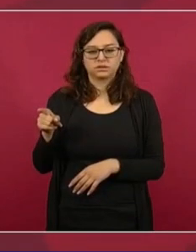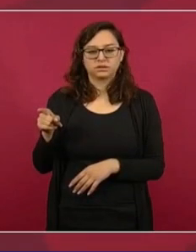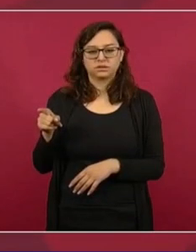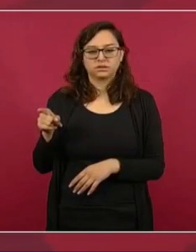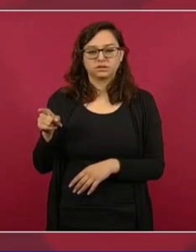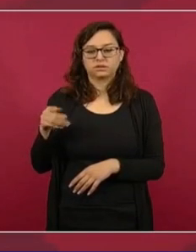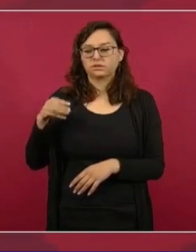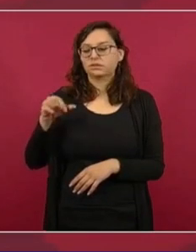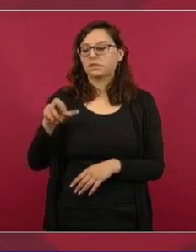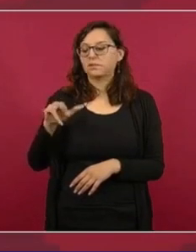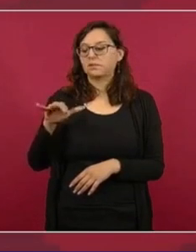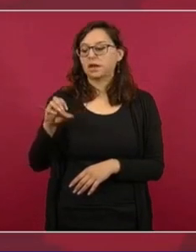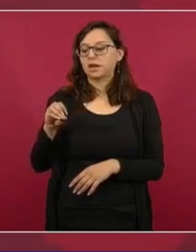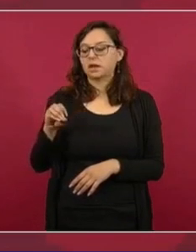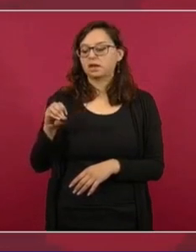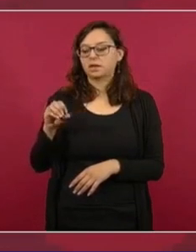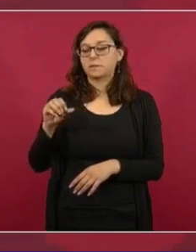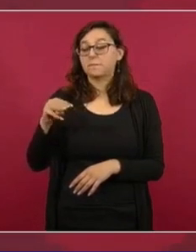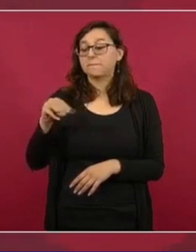Mariano Azuela.